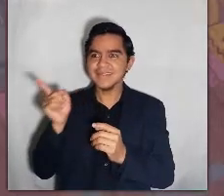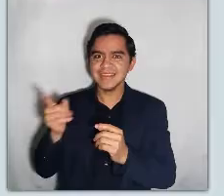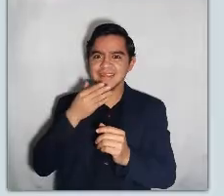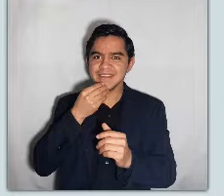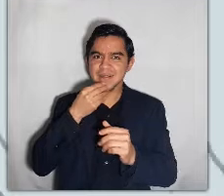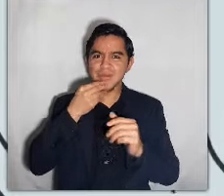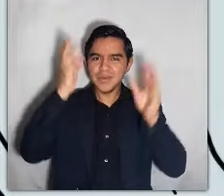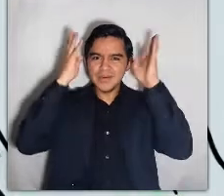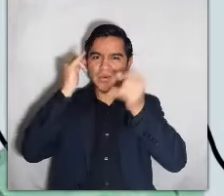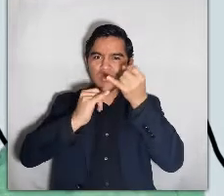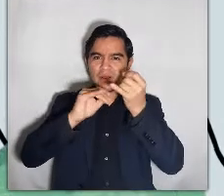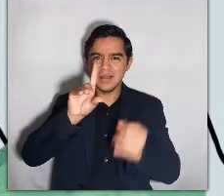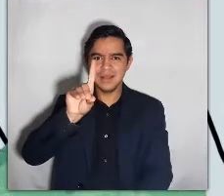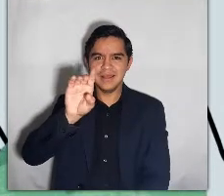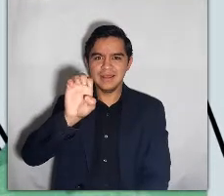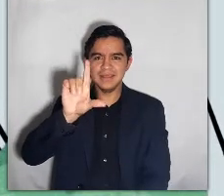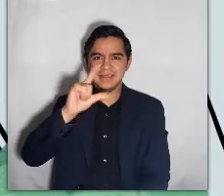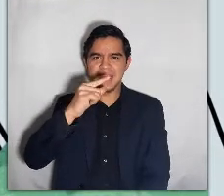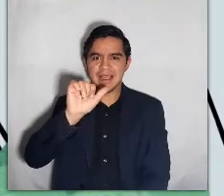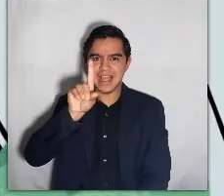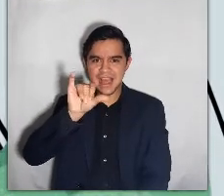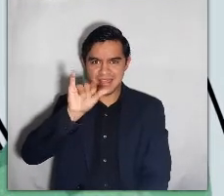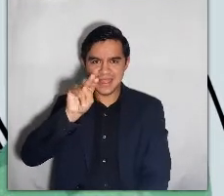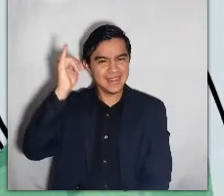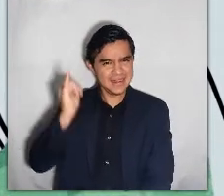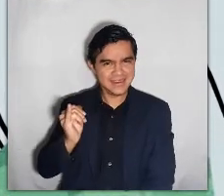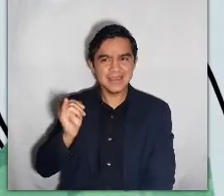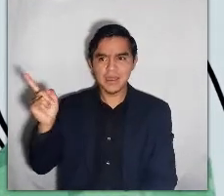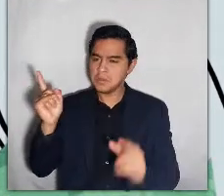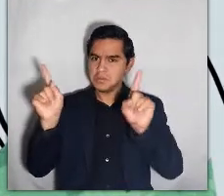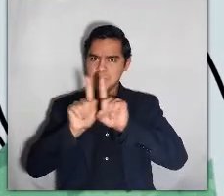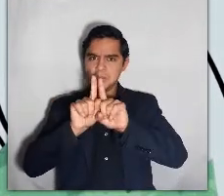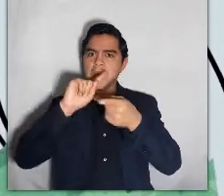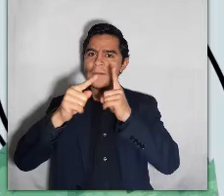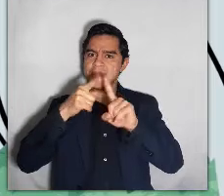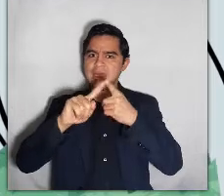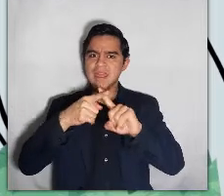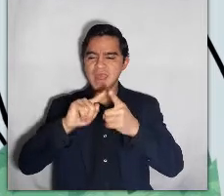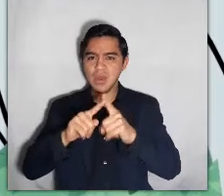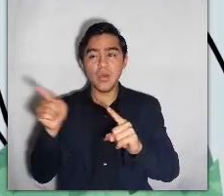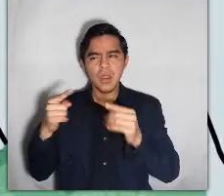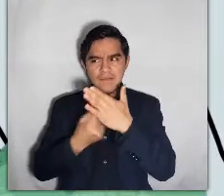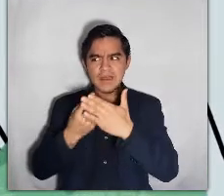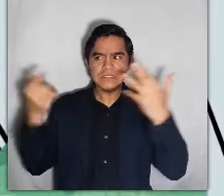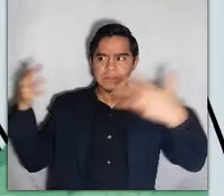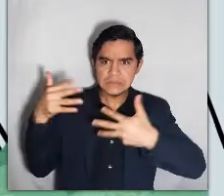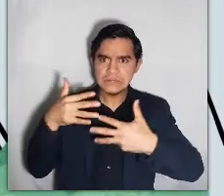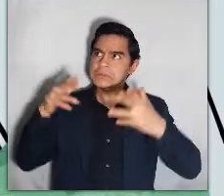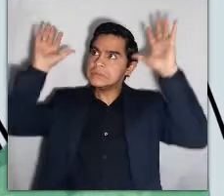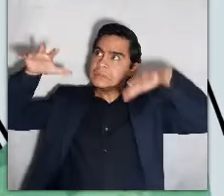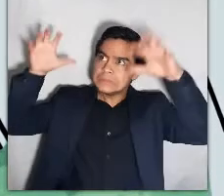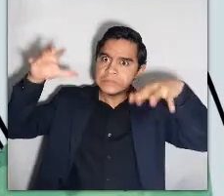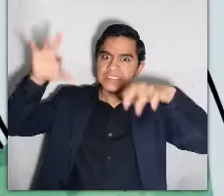cosa? Delgadín y Carlota se hicieron muy amigos. Pero Delgadín era un príncipe algo miedoso y le